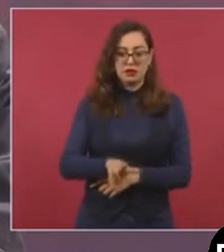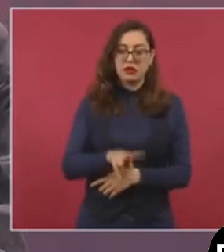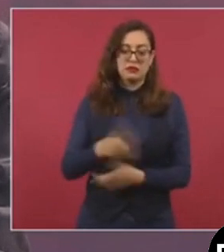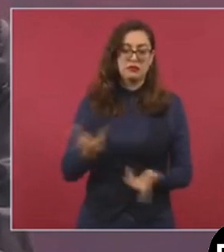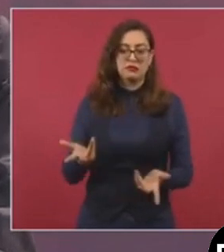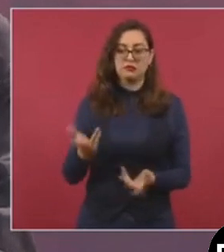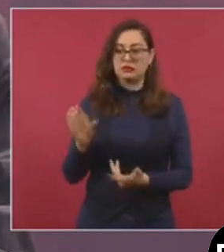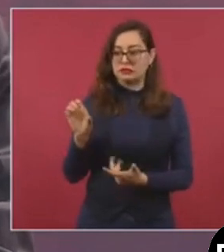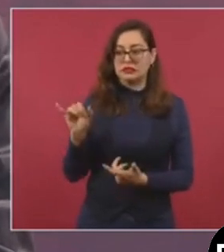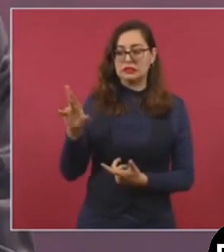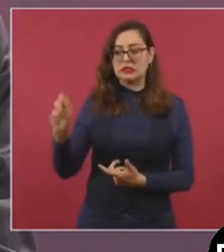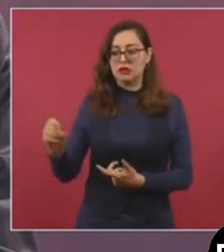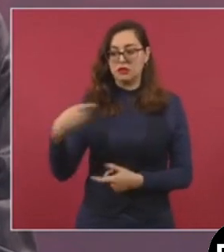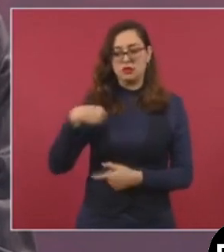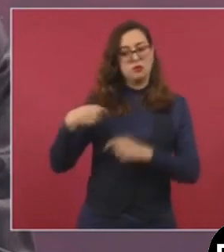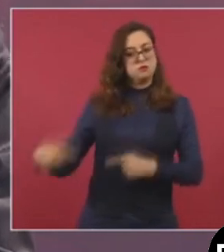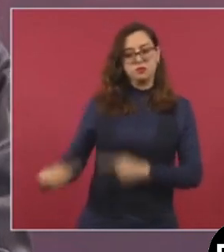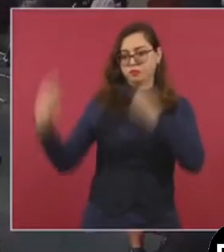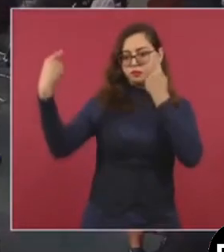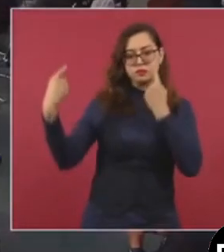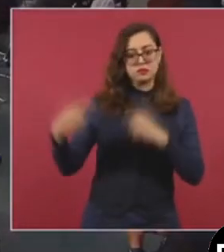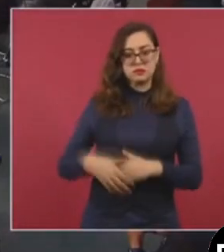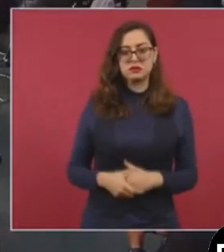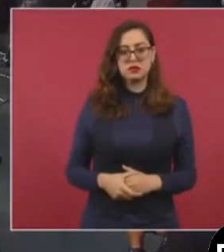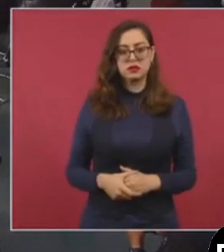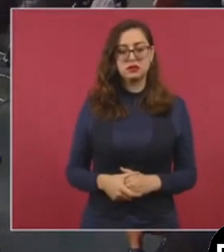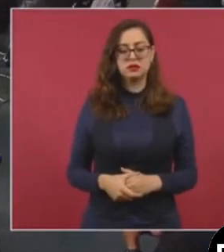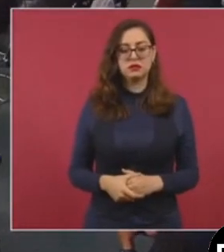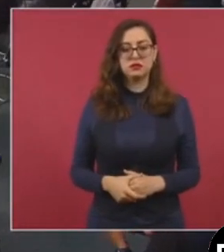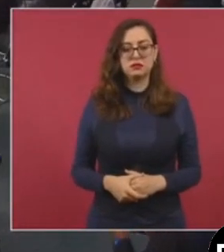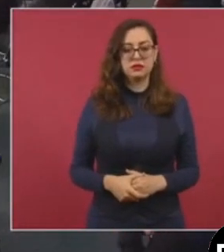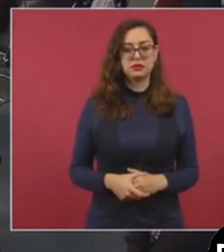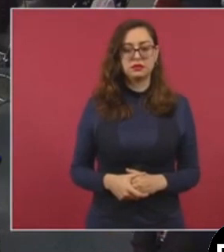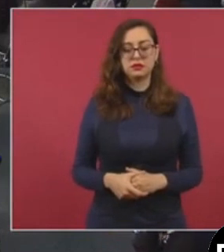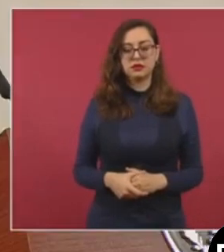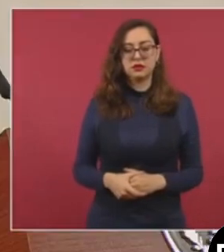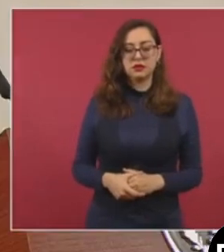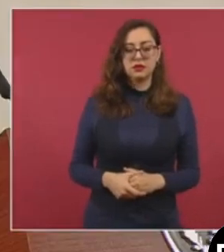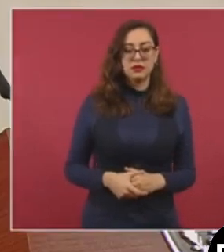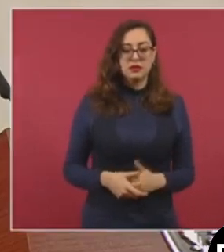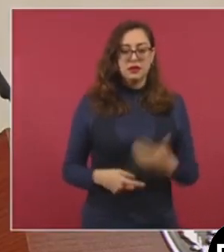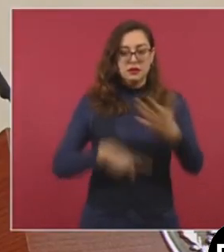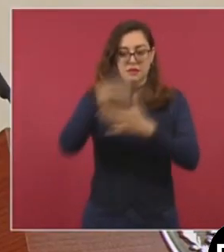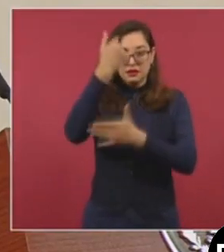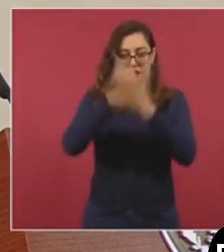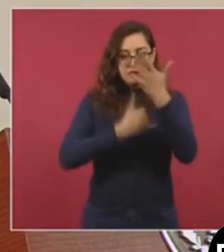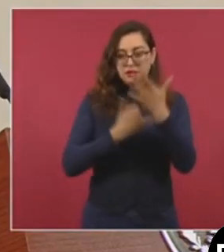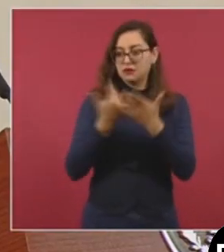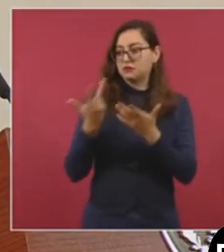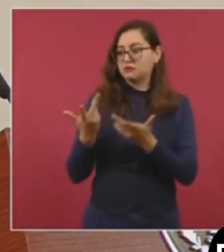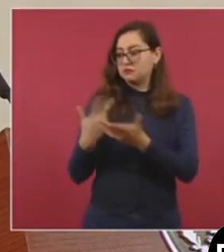Ciro, diferencias que tienen que ver con los proyectos que